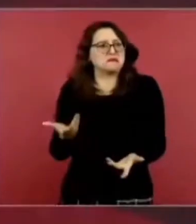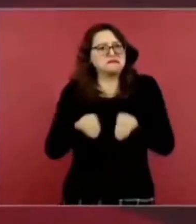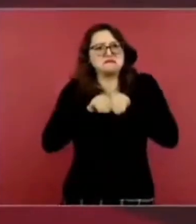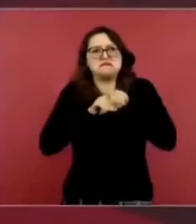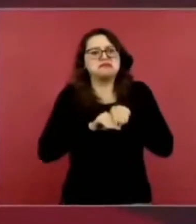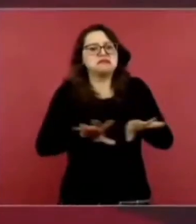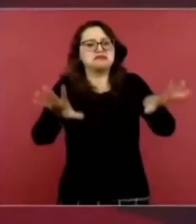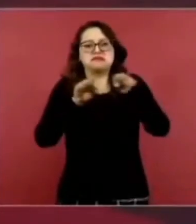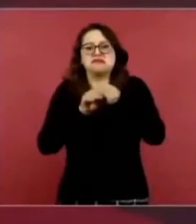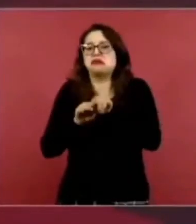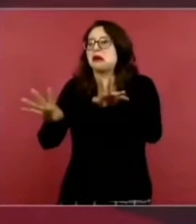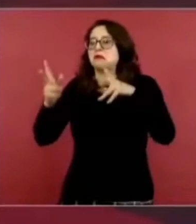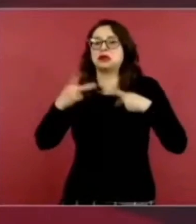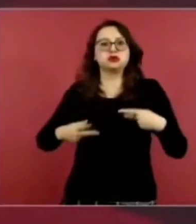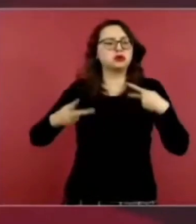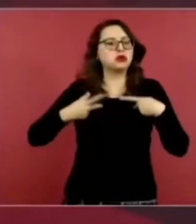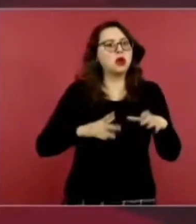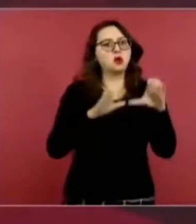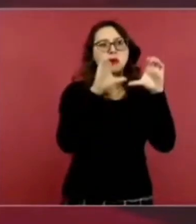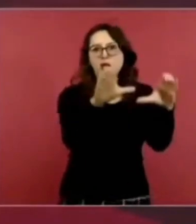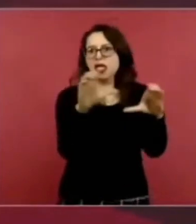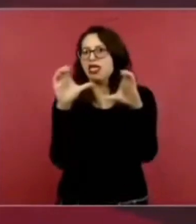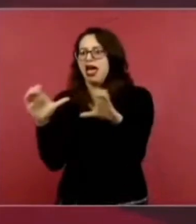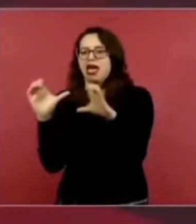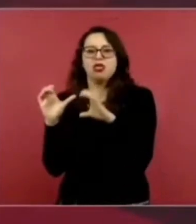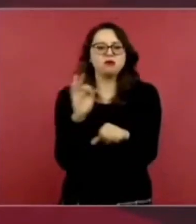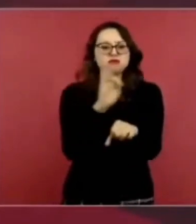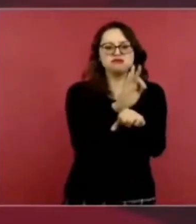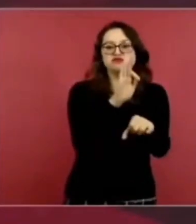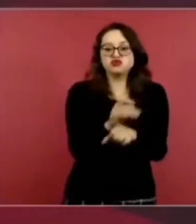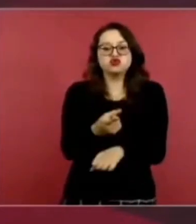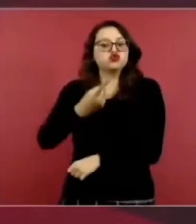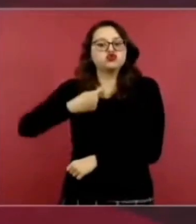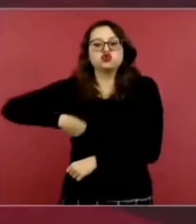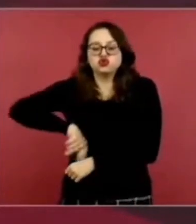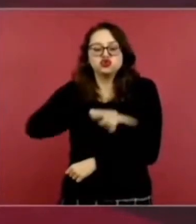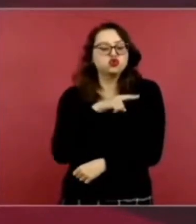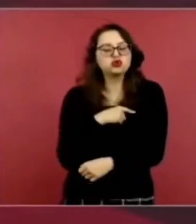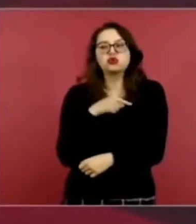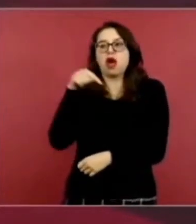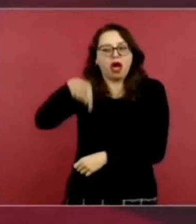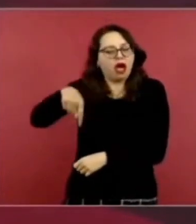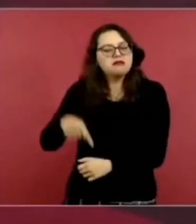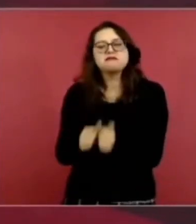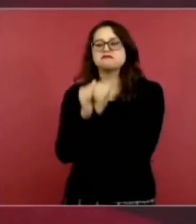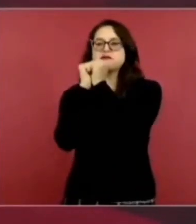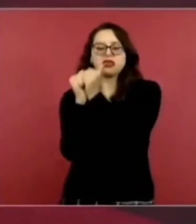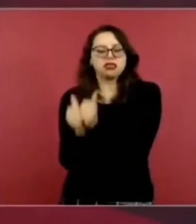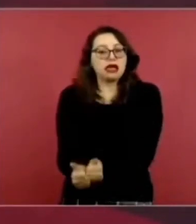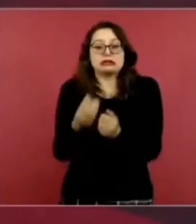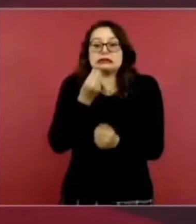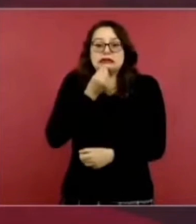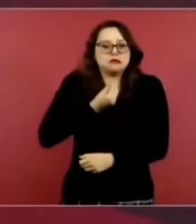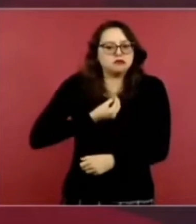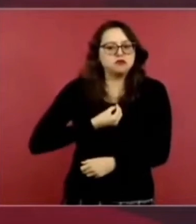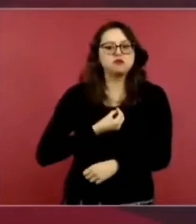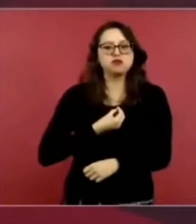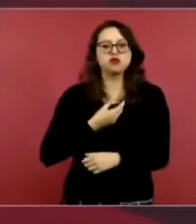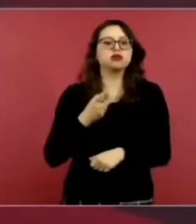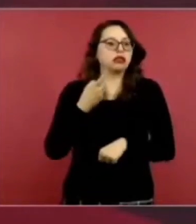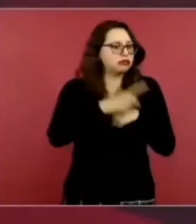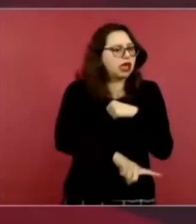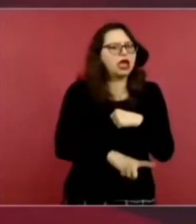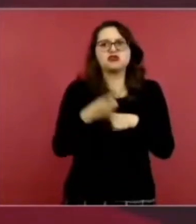resguardara, estuvimos ahí, vivimos los estragos, todos tenemos pues, no sé, pues